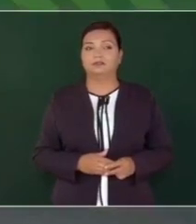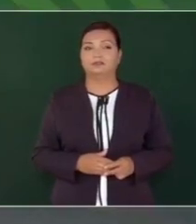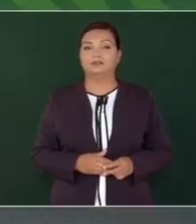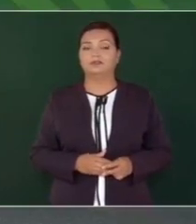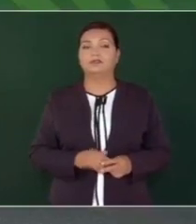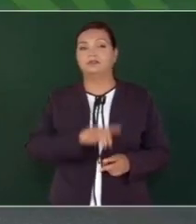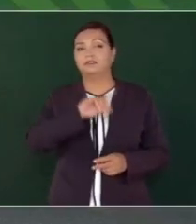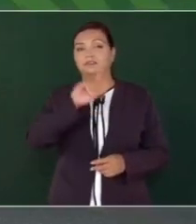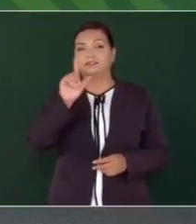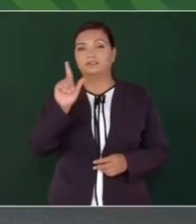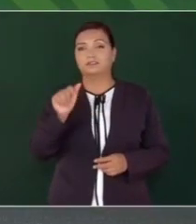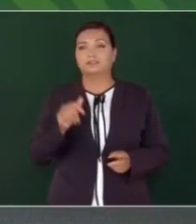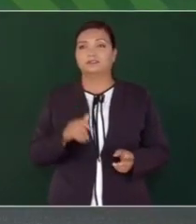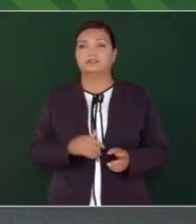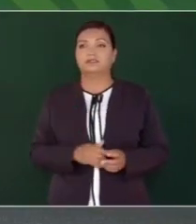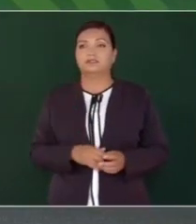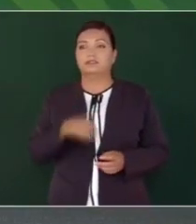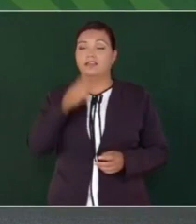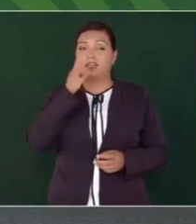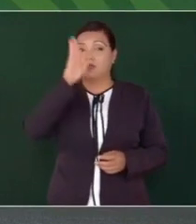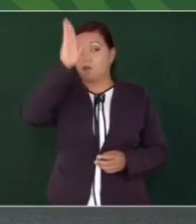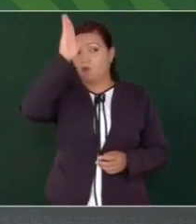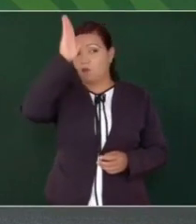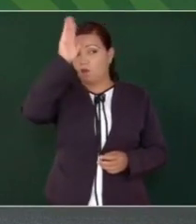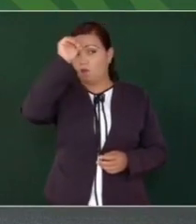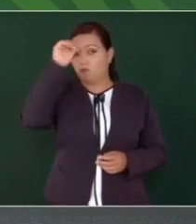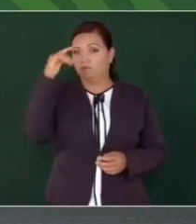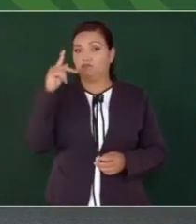Entonces, este fue el acuerdo.